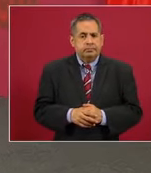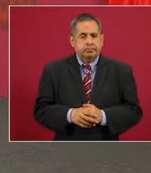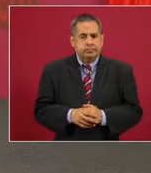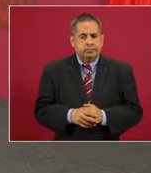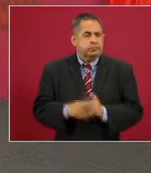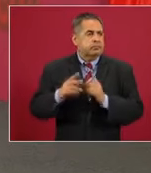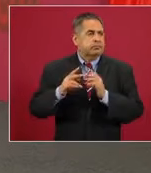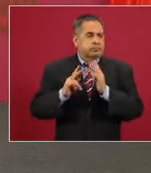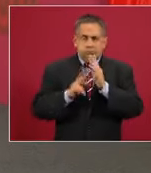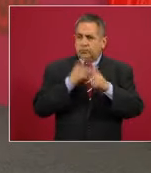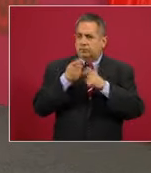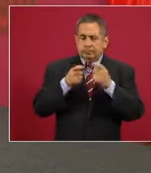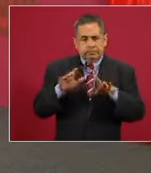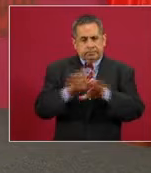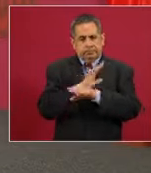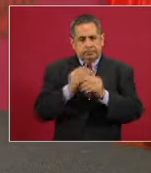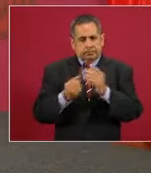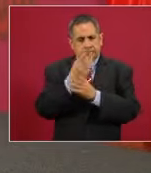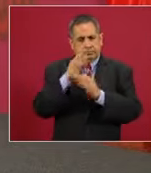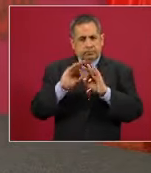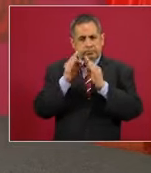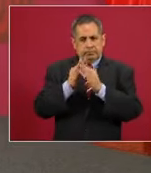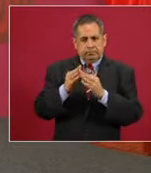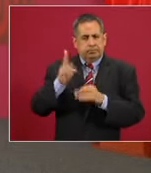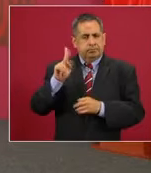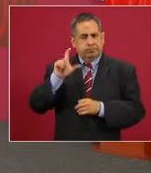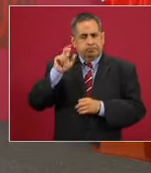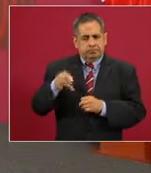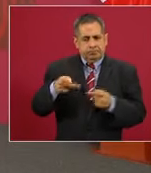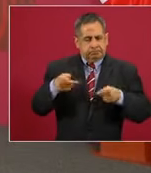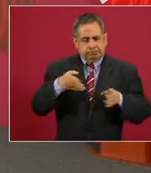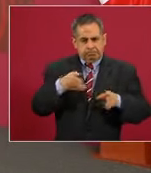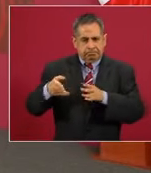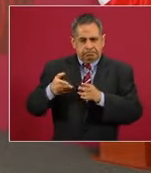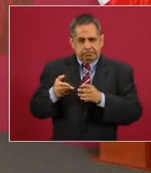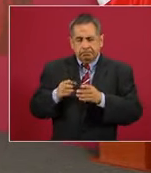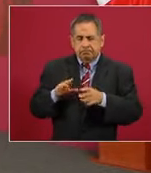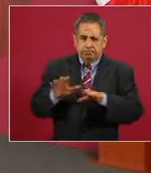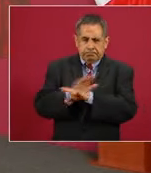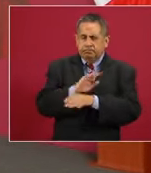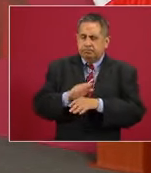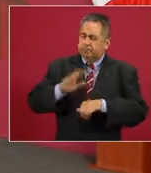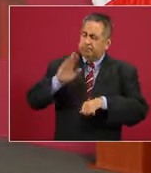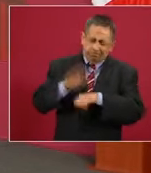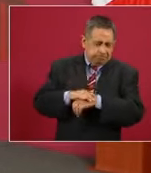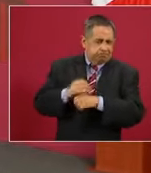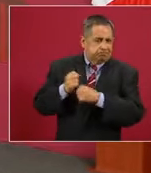renovar la estrategia, imprimirle